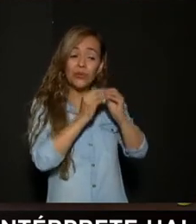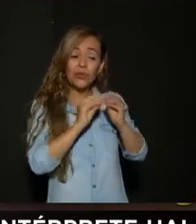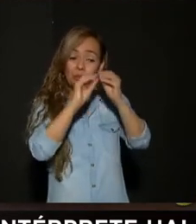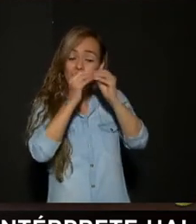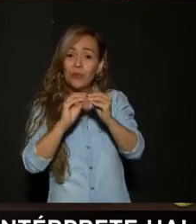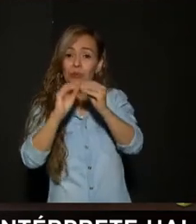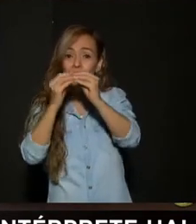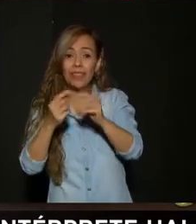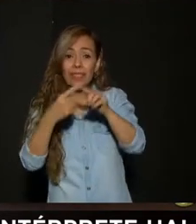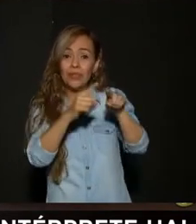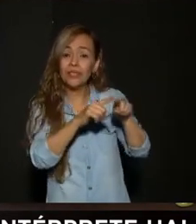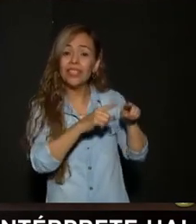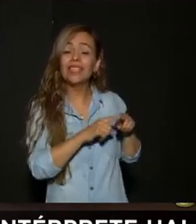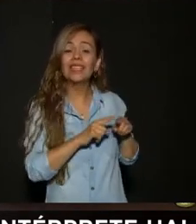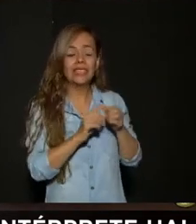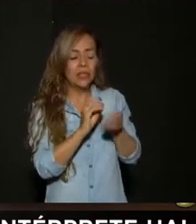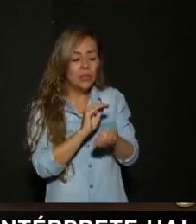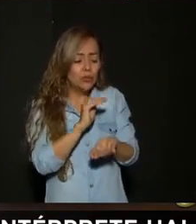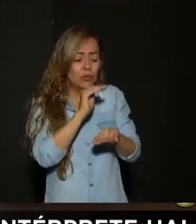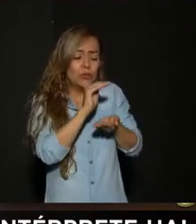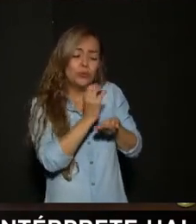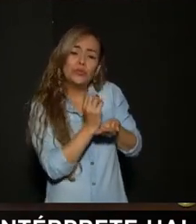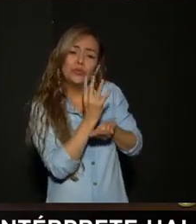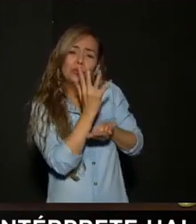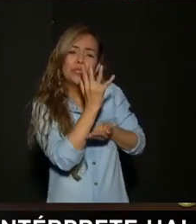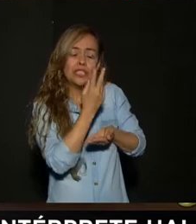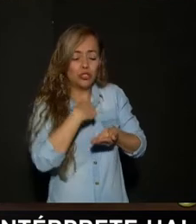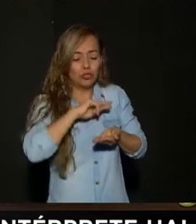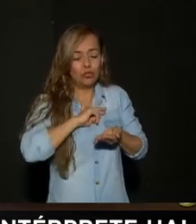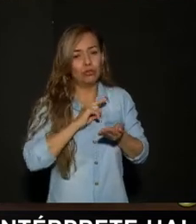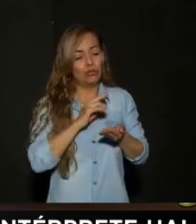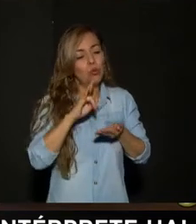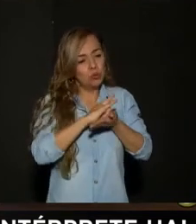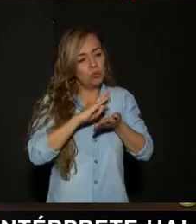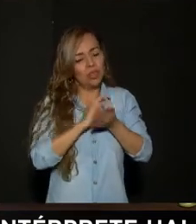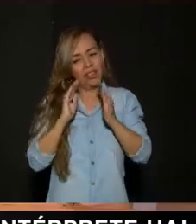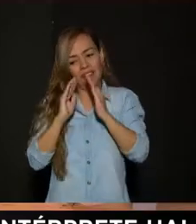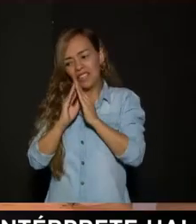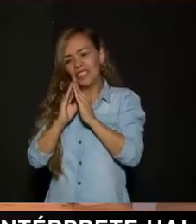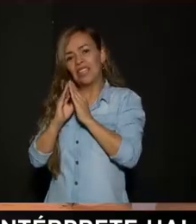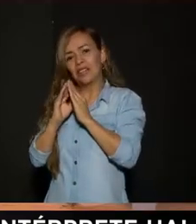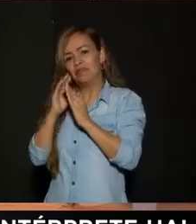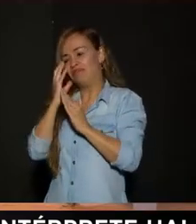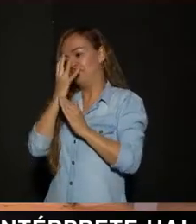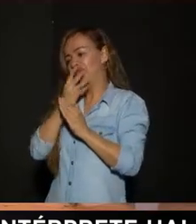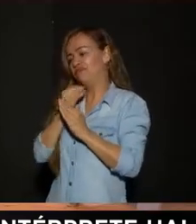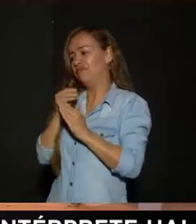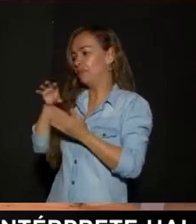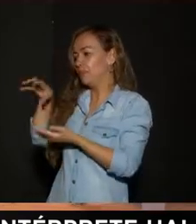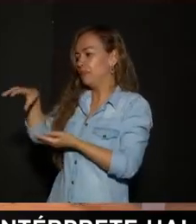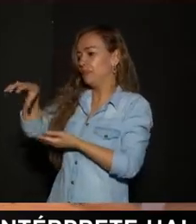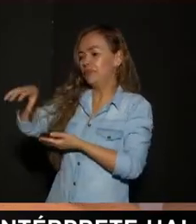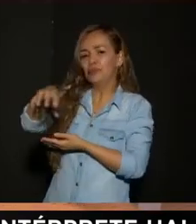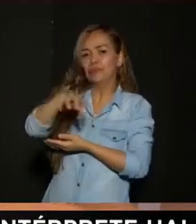representar Las suculentas Y adornar Nuestro interior De la casa Tenemos acá Unas suculentas